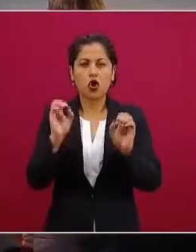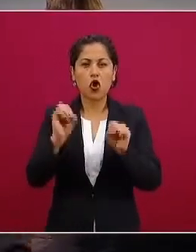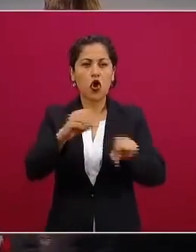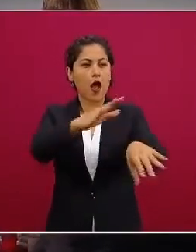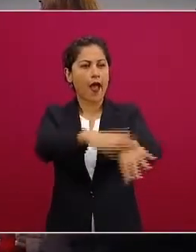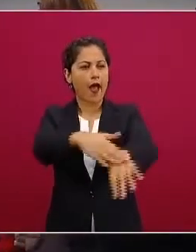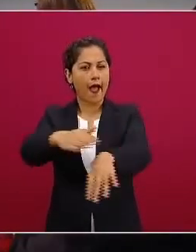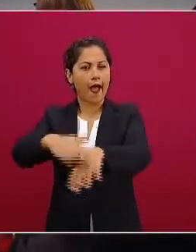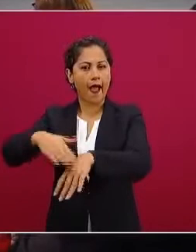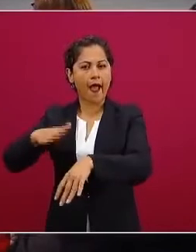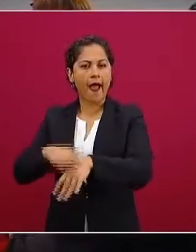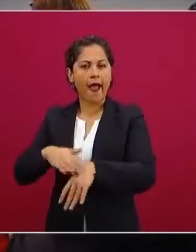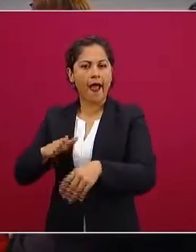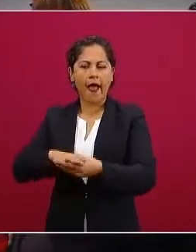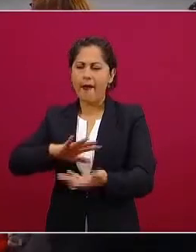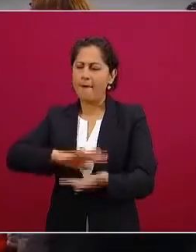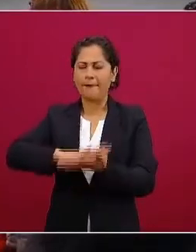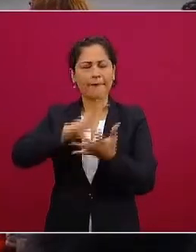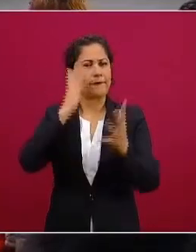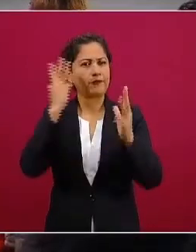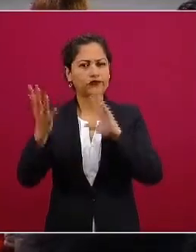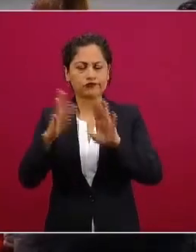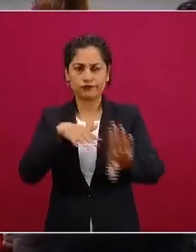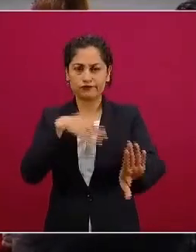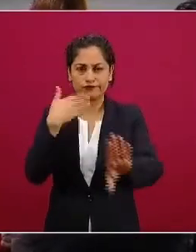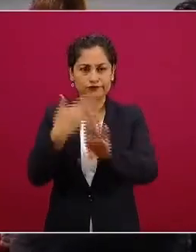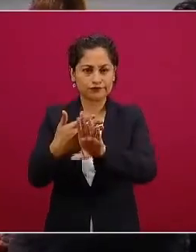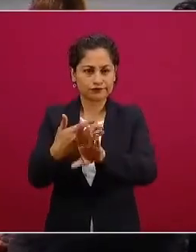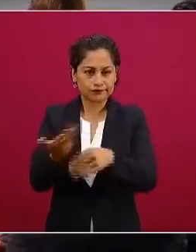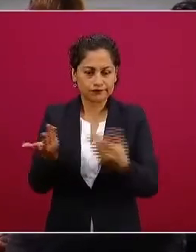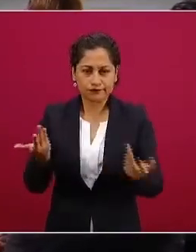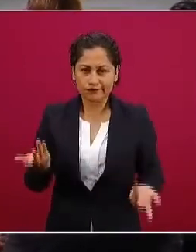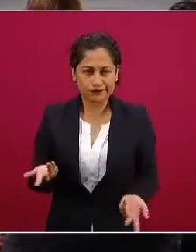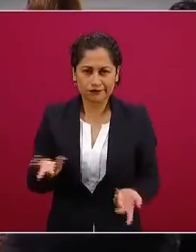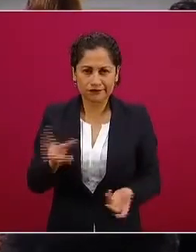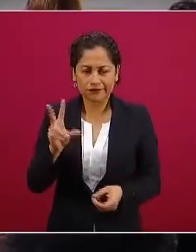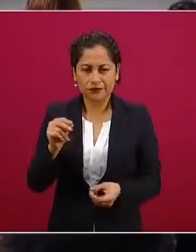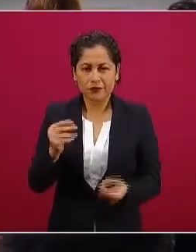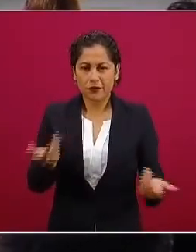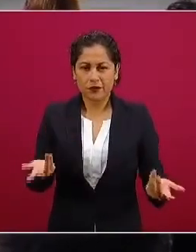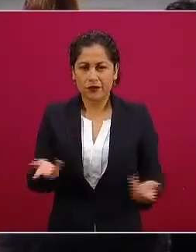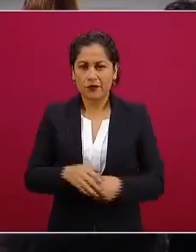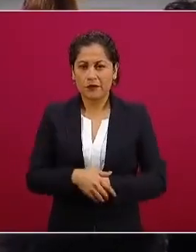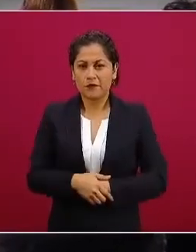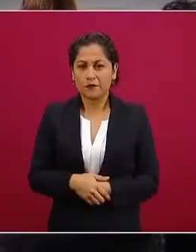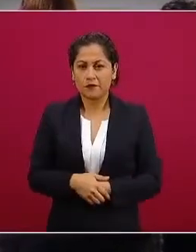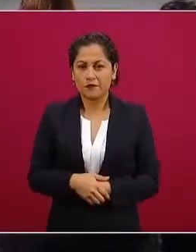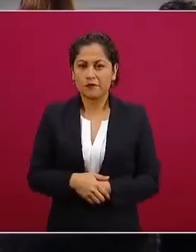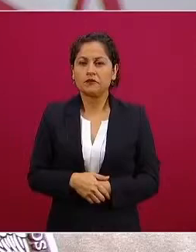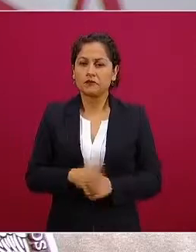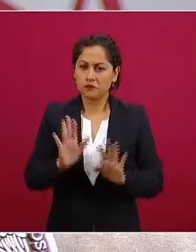políticos que se argumente